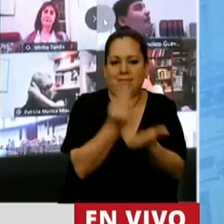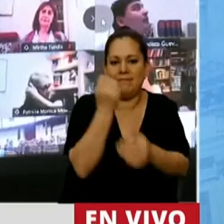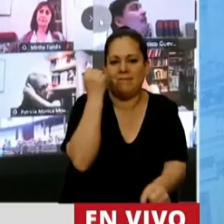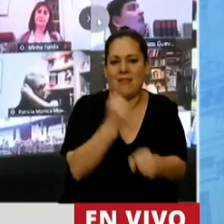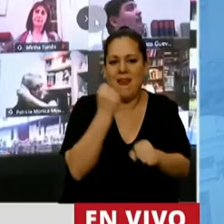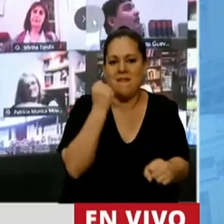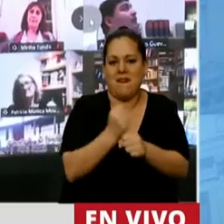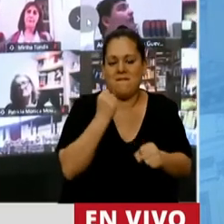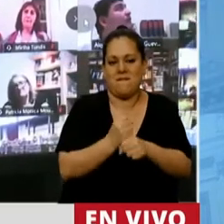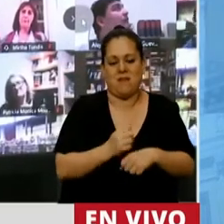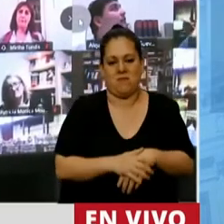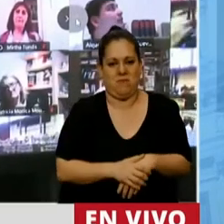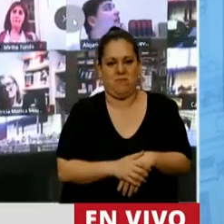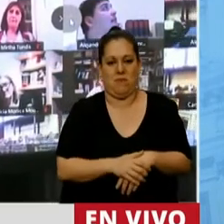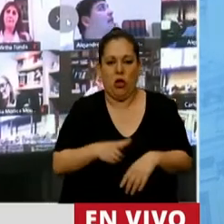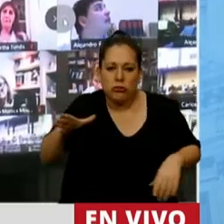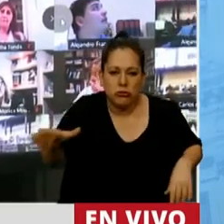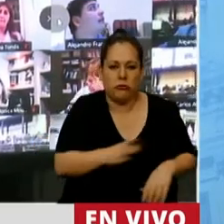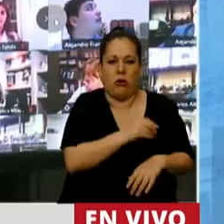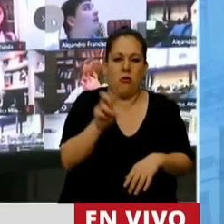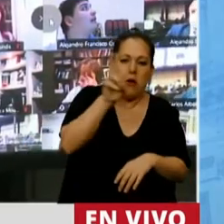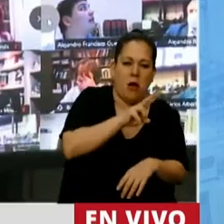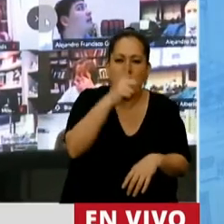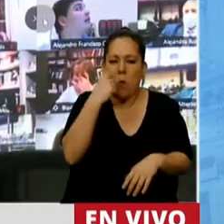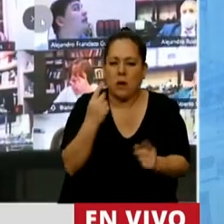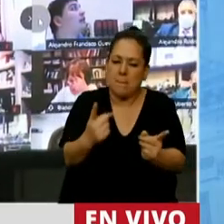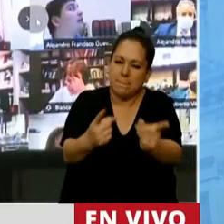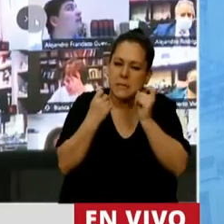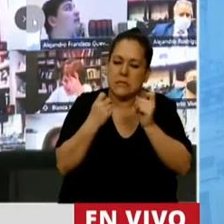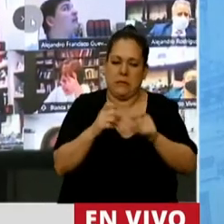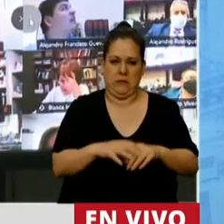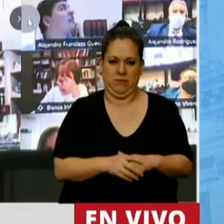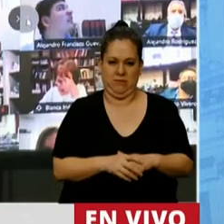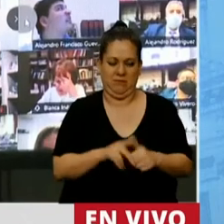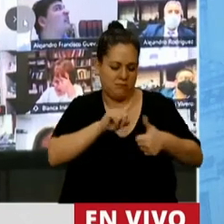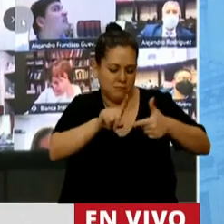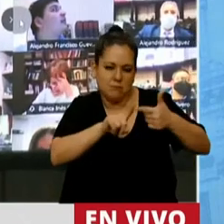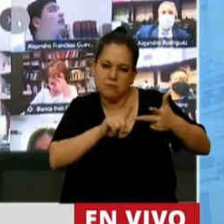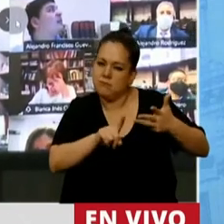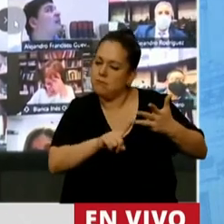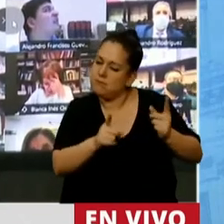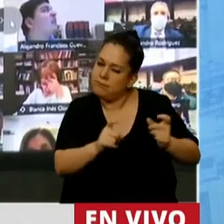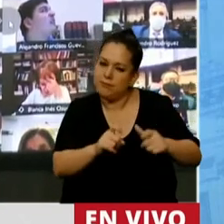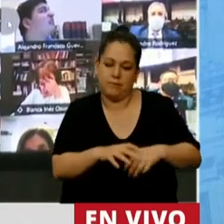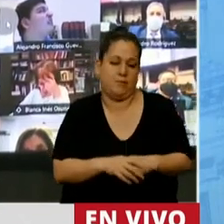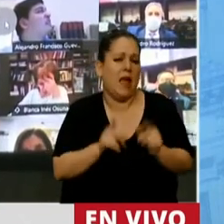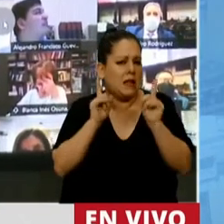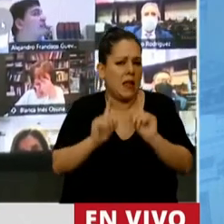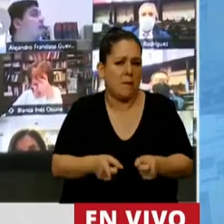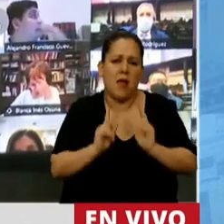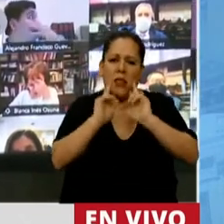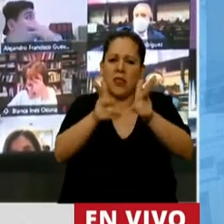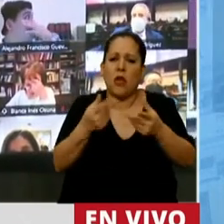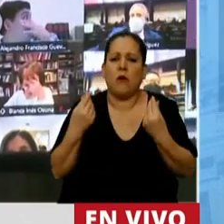necesitamos todos y todas los argentinos y argentinas. También decir que hubo, por ejemplo, en